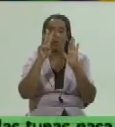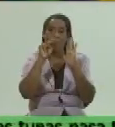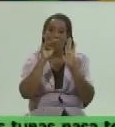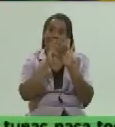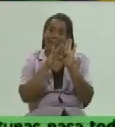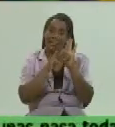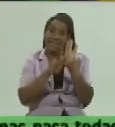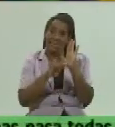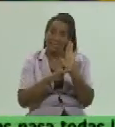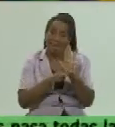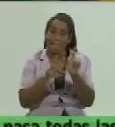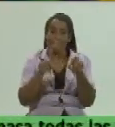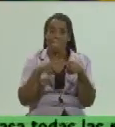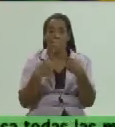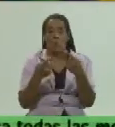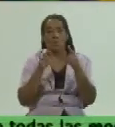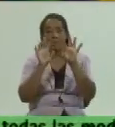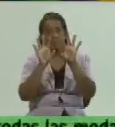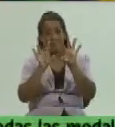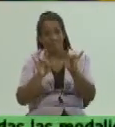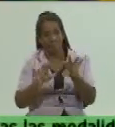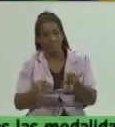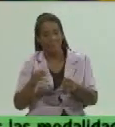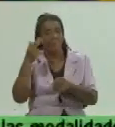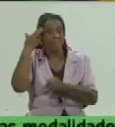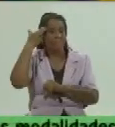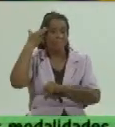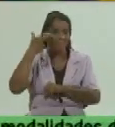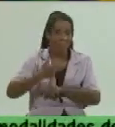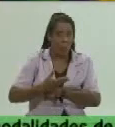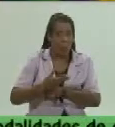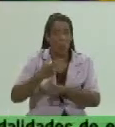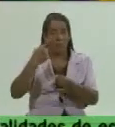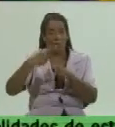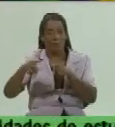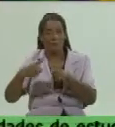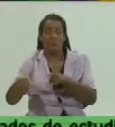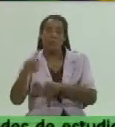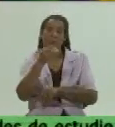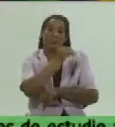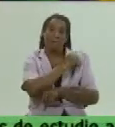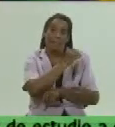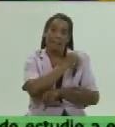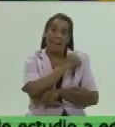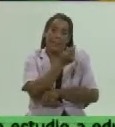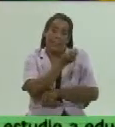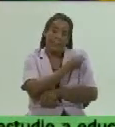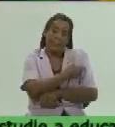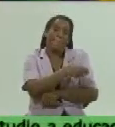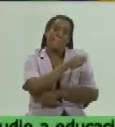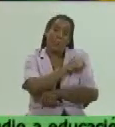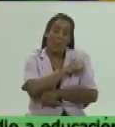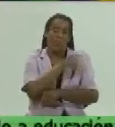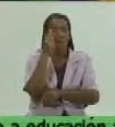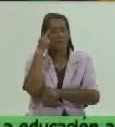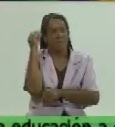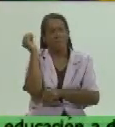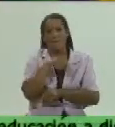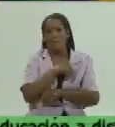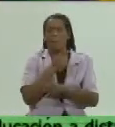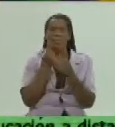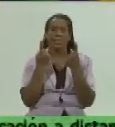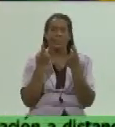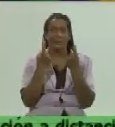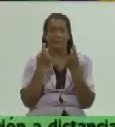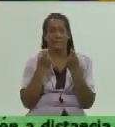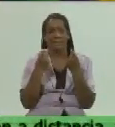indicadas por el sector de la salud hacemos como siempre que estamos aquí un llamado a nuestro pueblo sabemos también de la necesidad que hay de